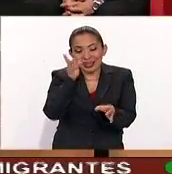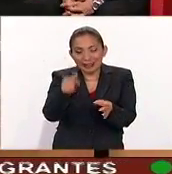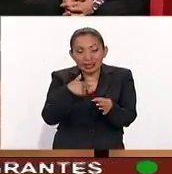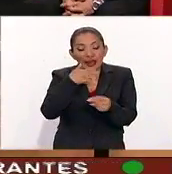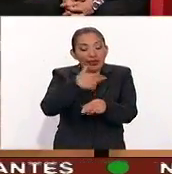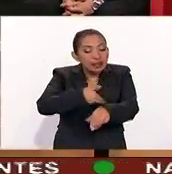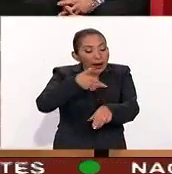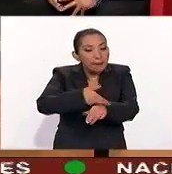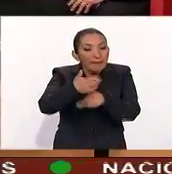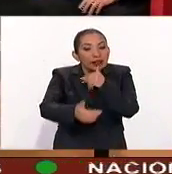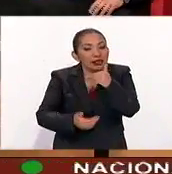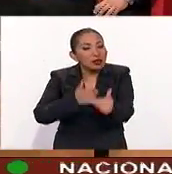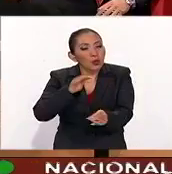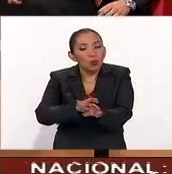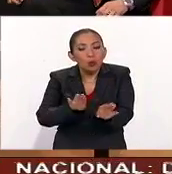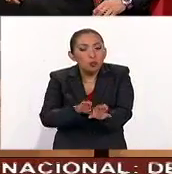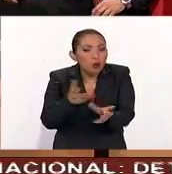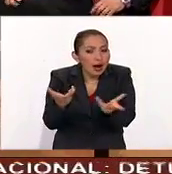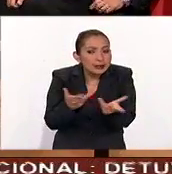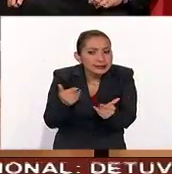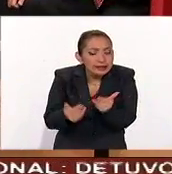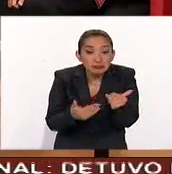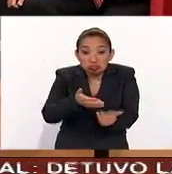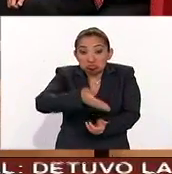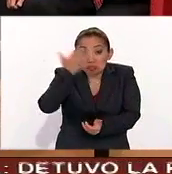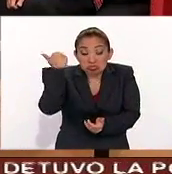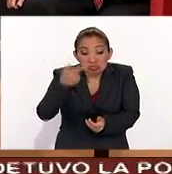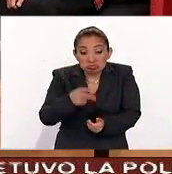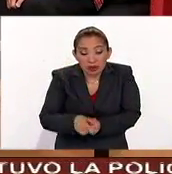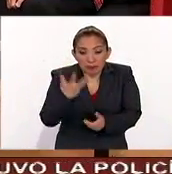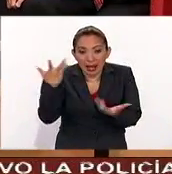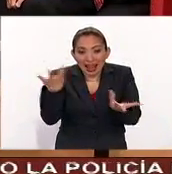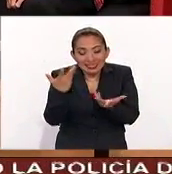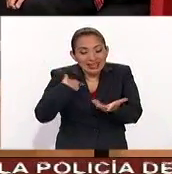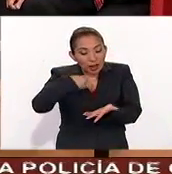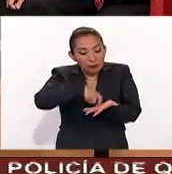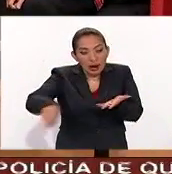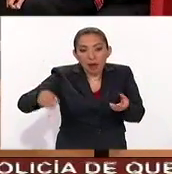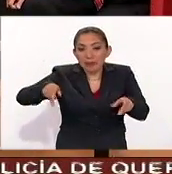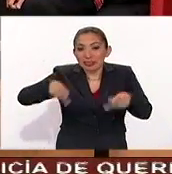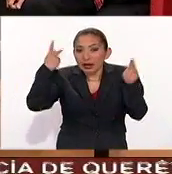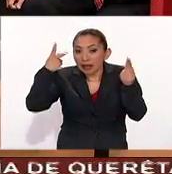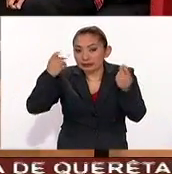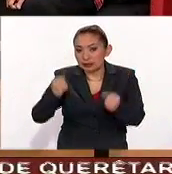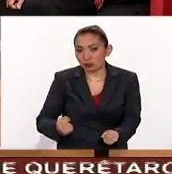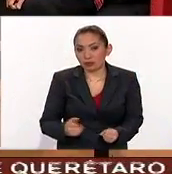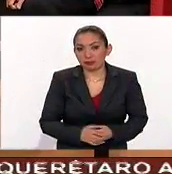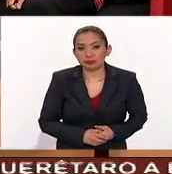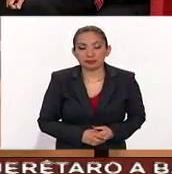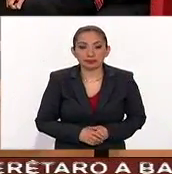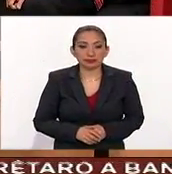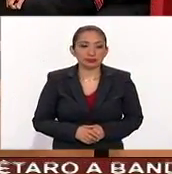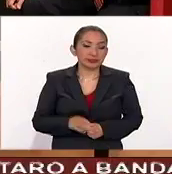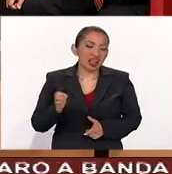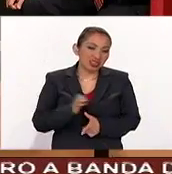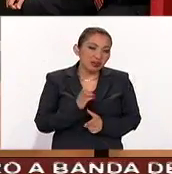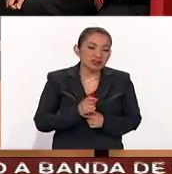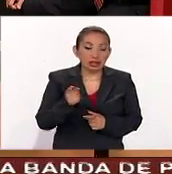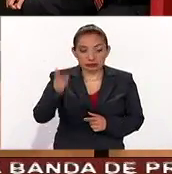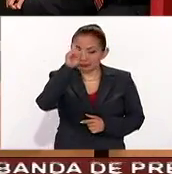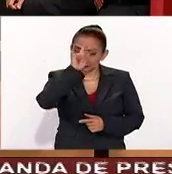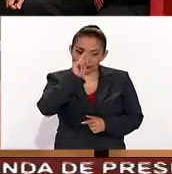trámites que tiene que seguir para poder realizar una compraventa segura entonces siempre es